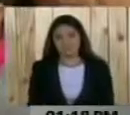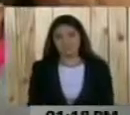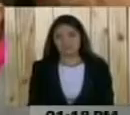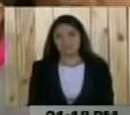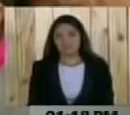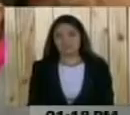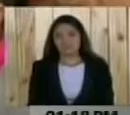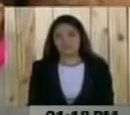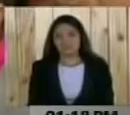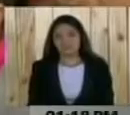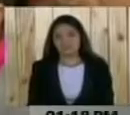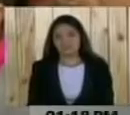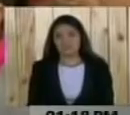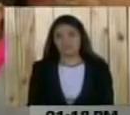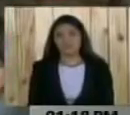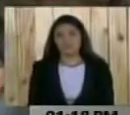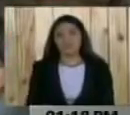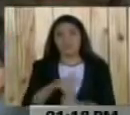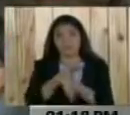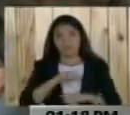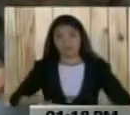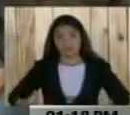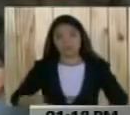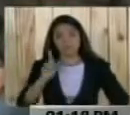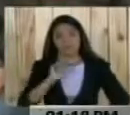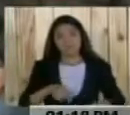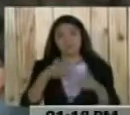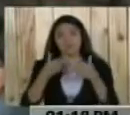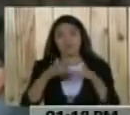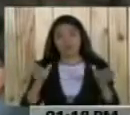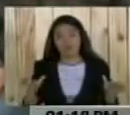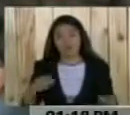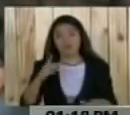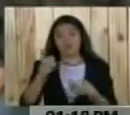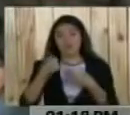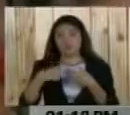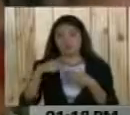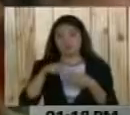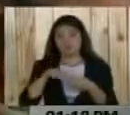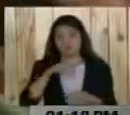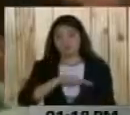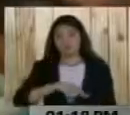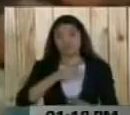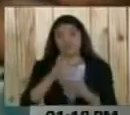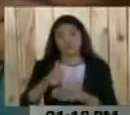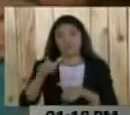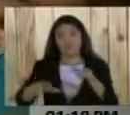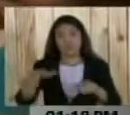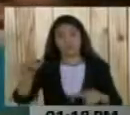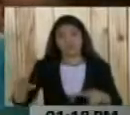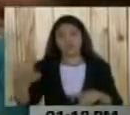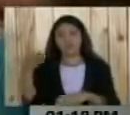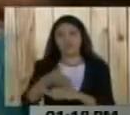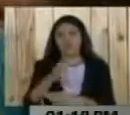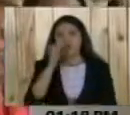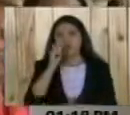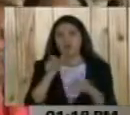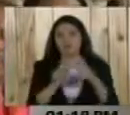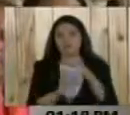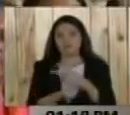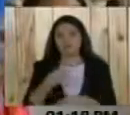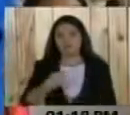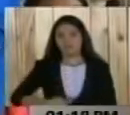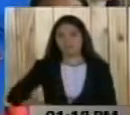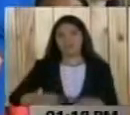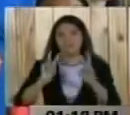el intercambio... También en el Estado portuguesa fue inaugurada una base de misión socialista que beneficiará a esa población. Allí estuvo presente el vicepresidente del área